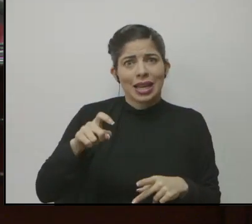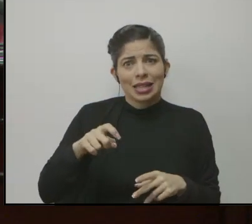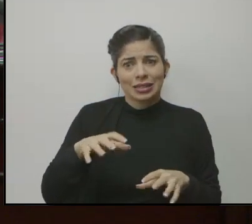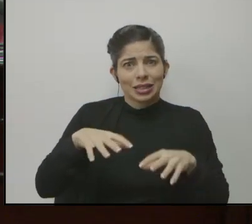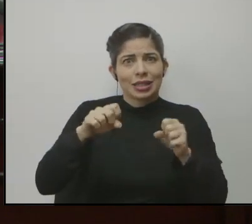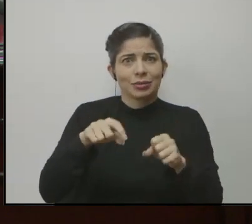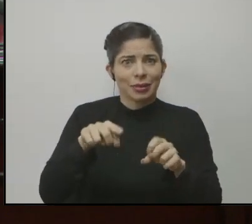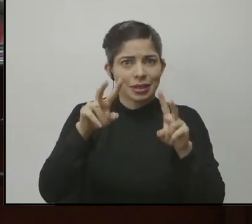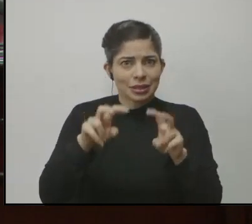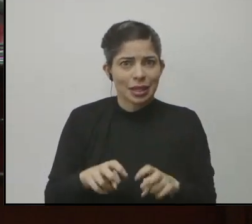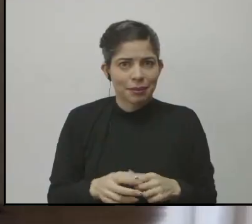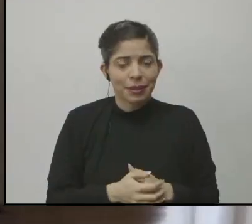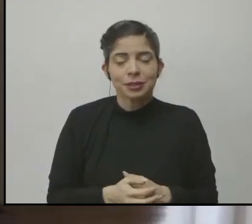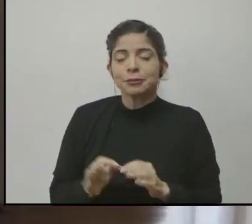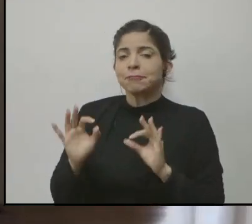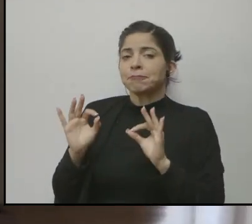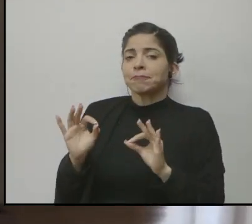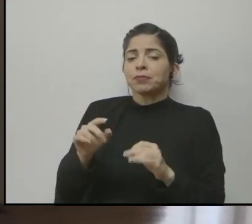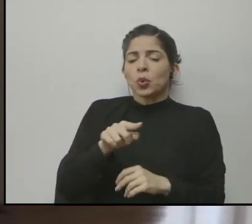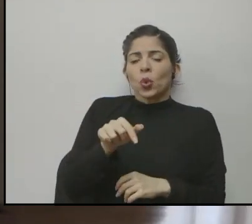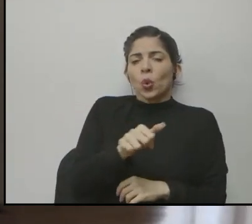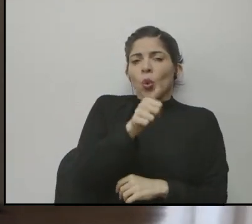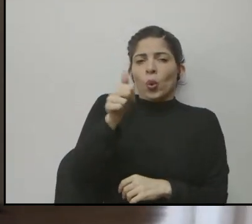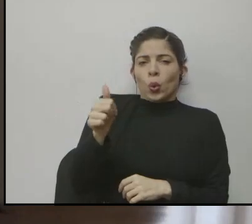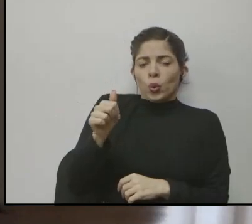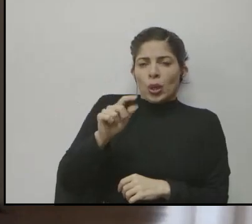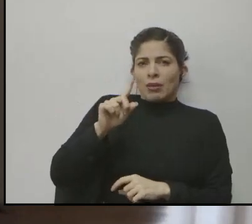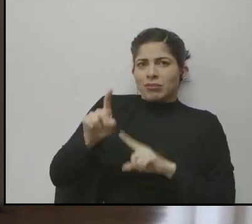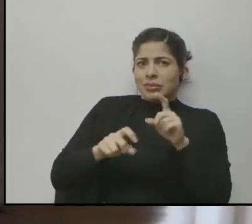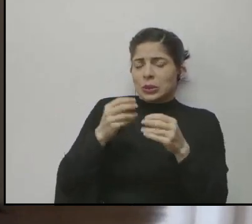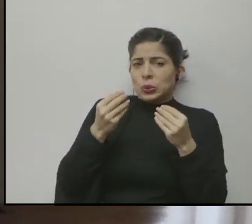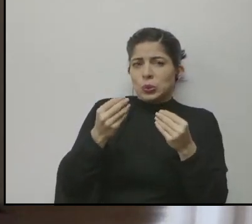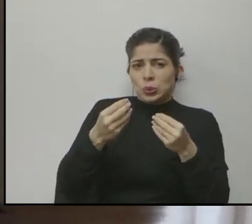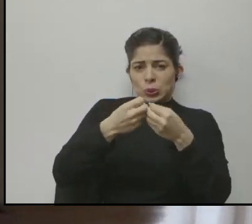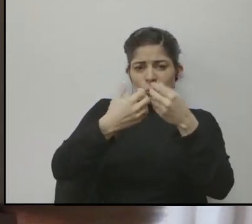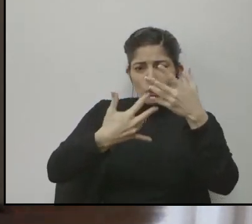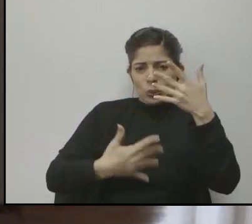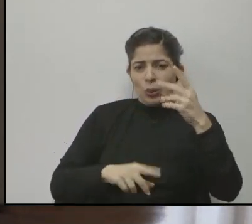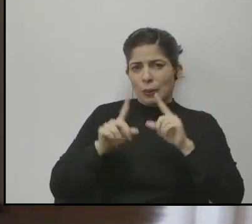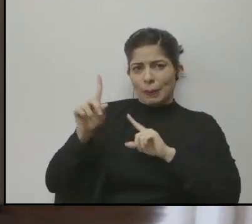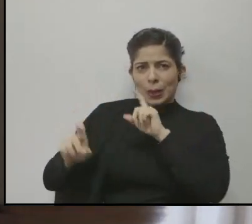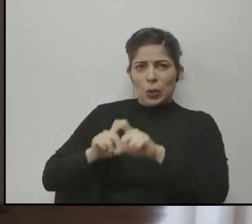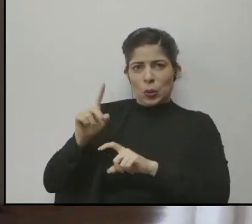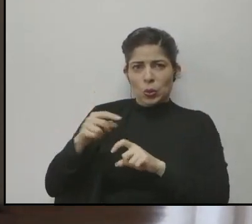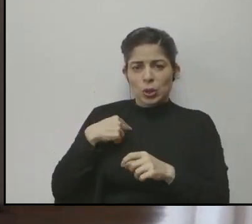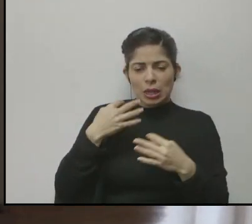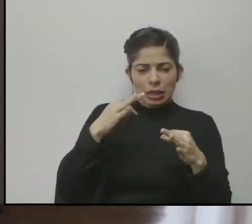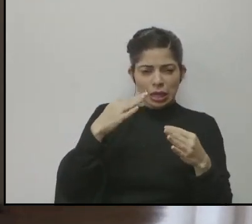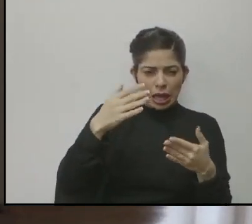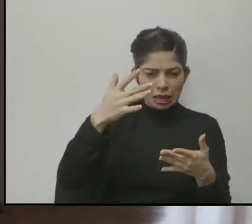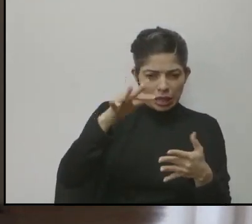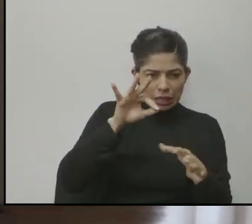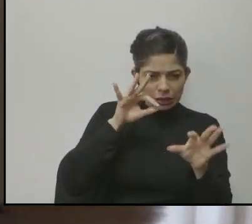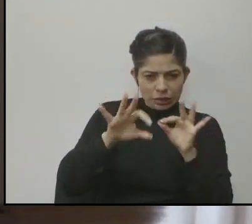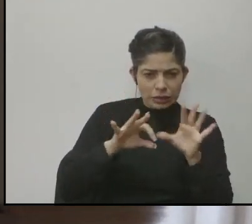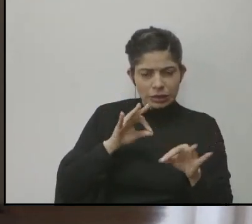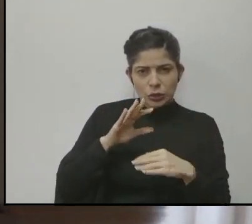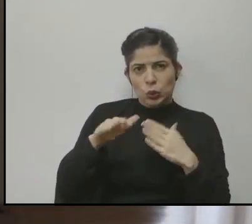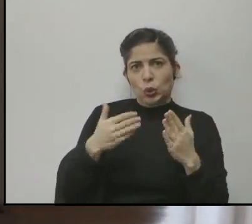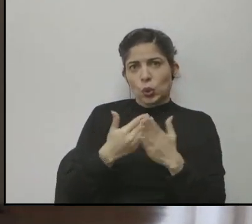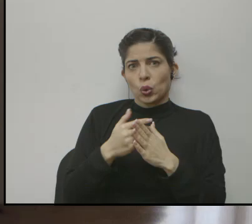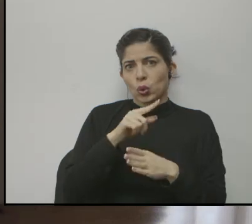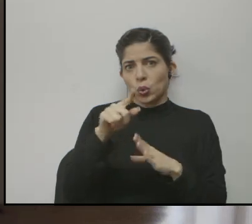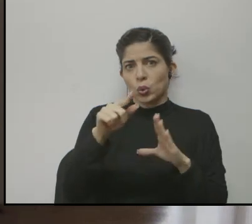estas pruebas. Muy bien. Tenemos otras bastantes preguntas y vamos a ir tratando de atender todas las que ustedes